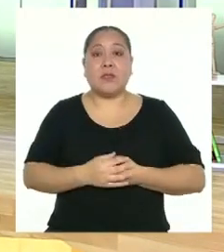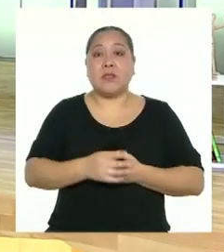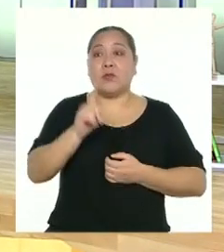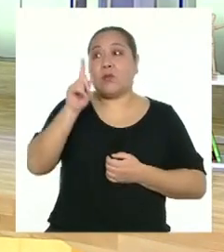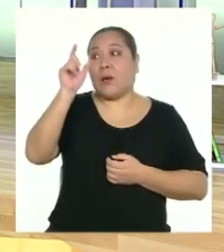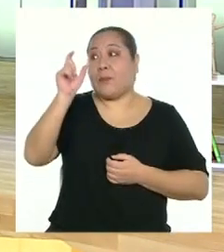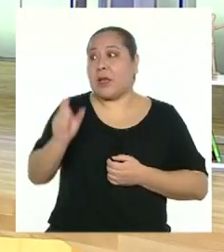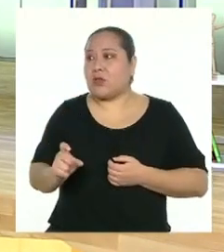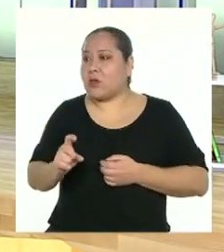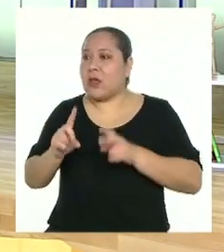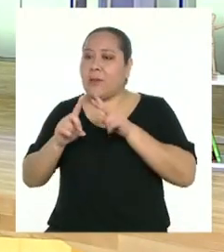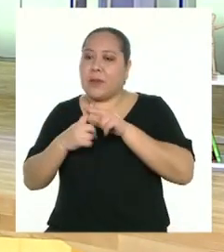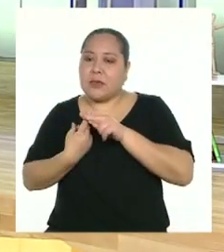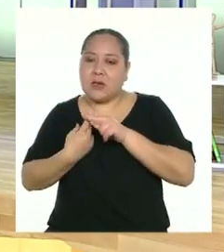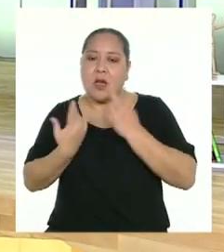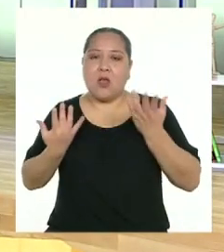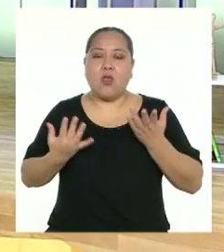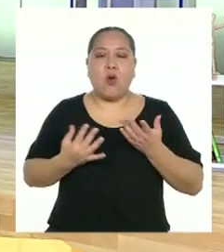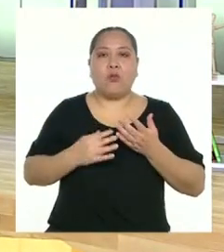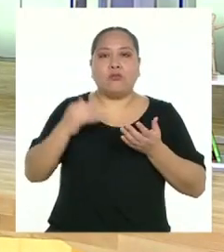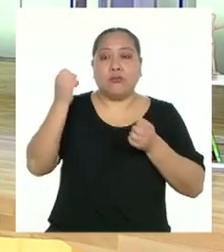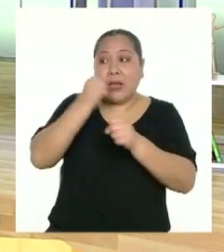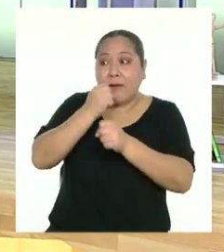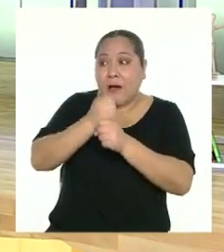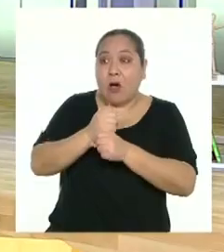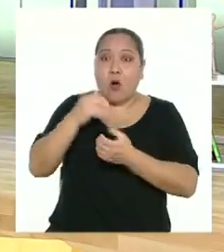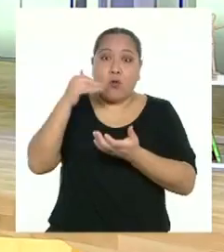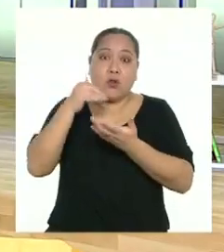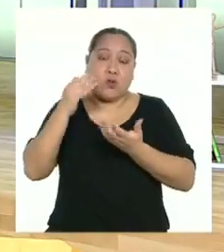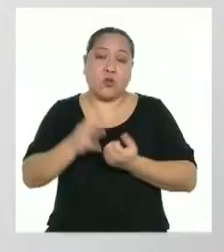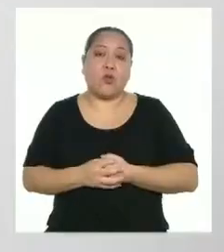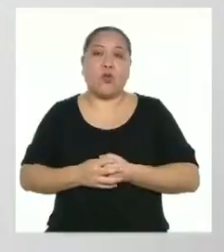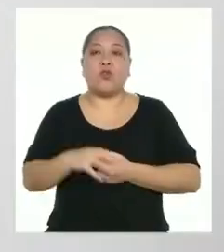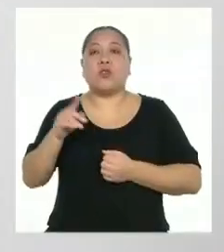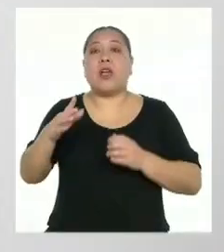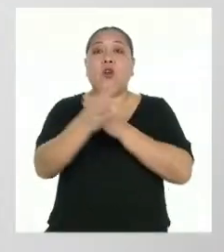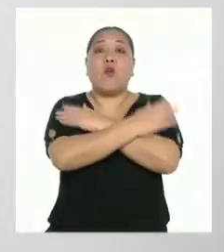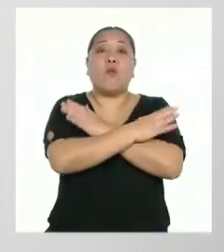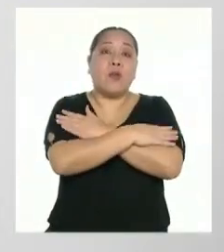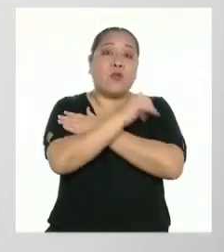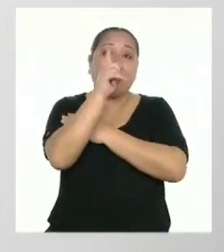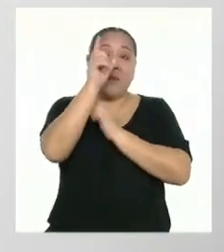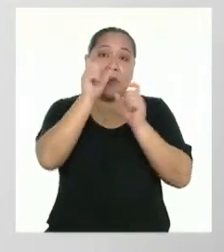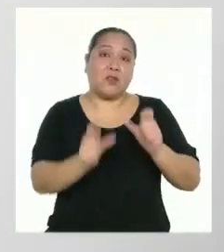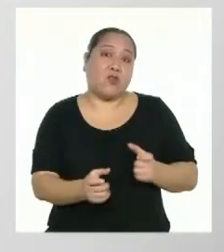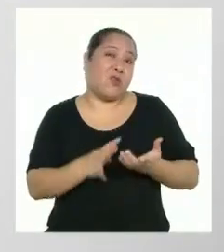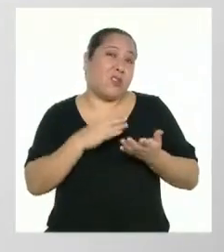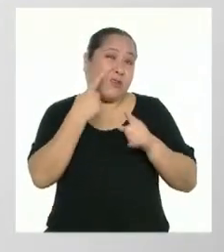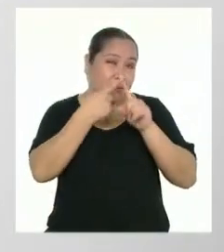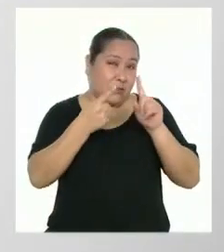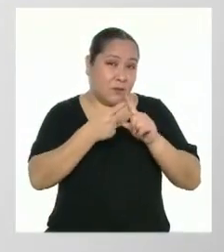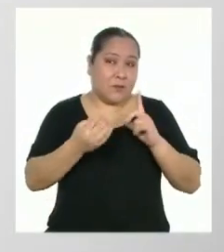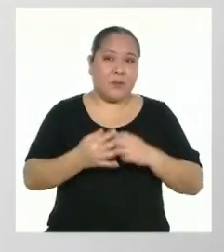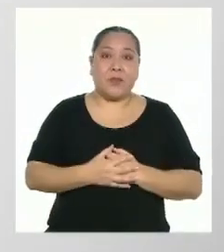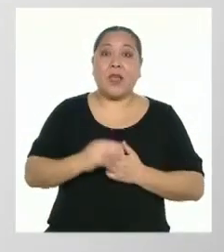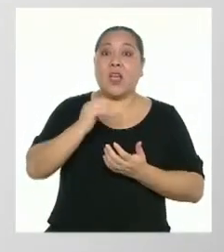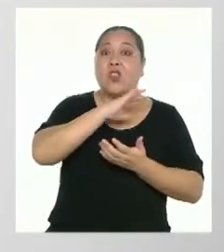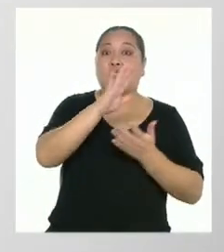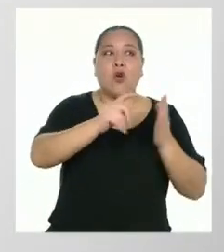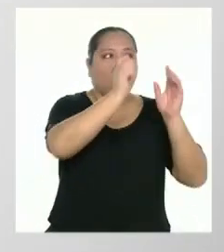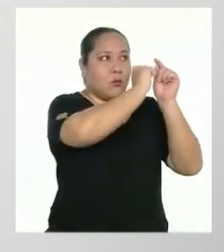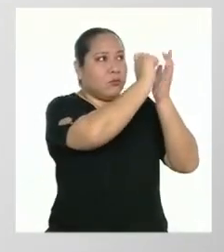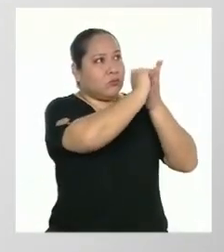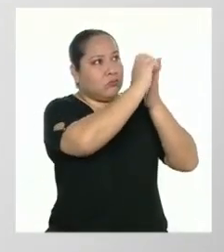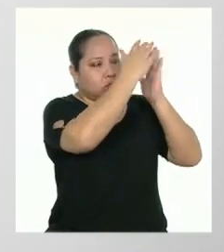trabajo o estudio, si es el cumpleaños de alguien o algo por el estilo. Y como todo texto debe ser